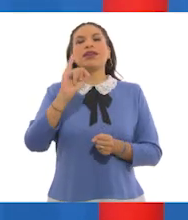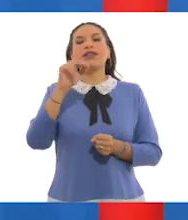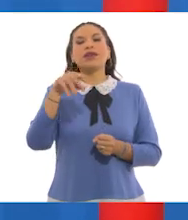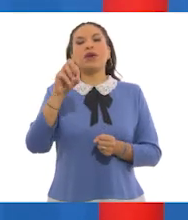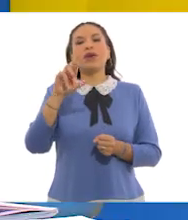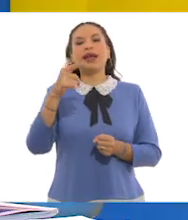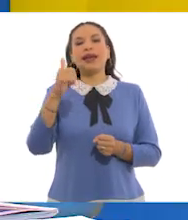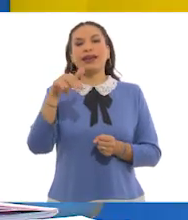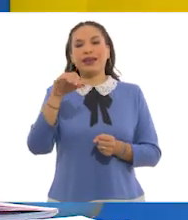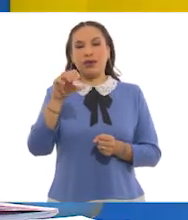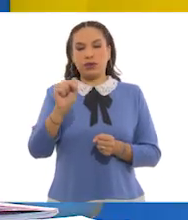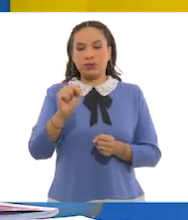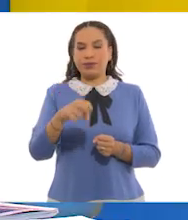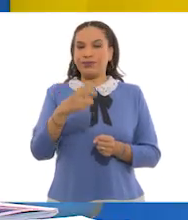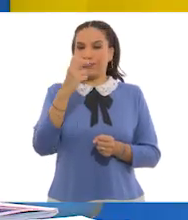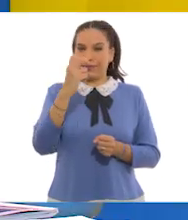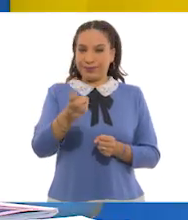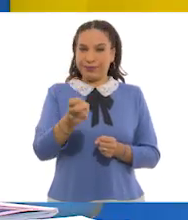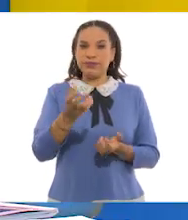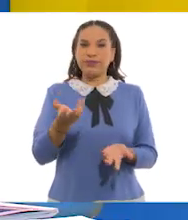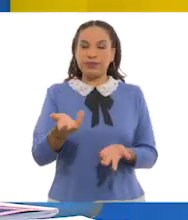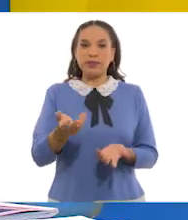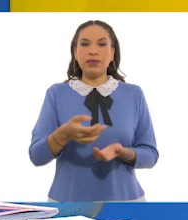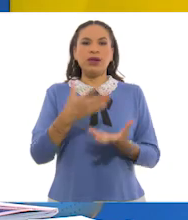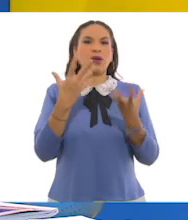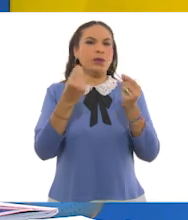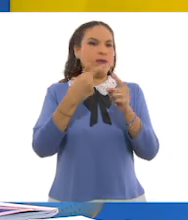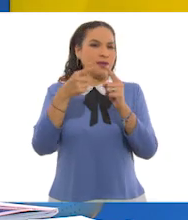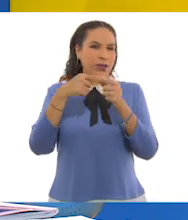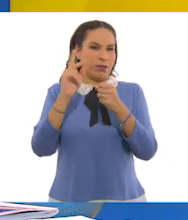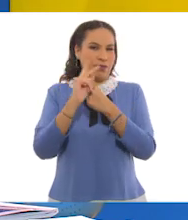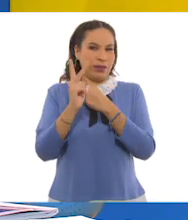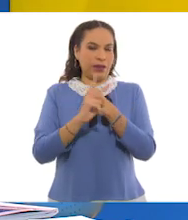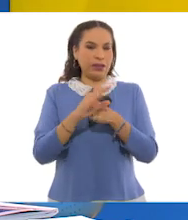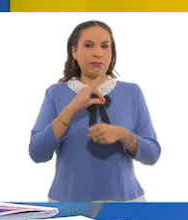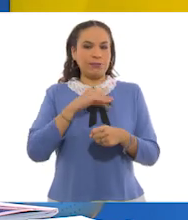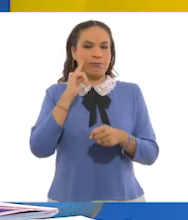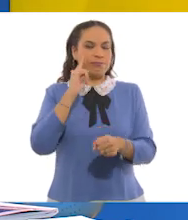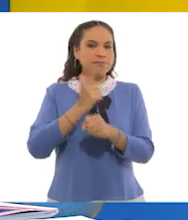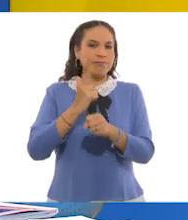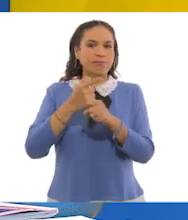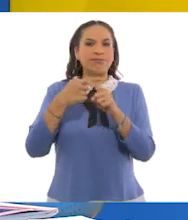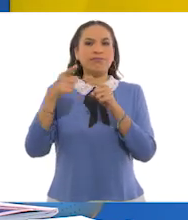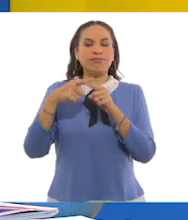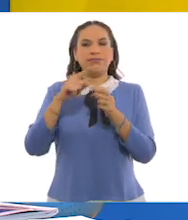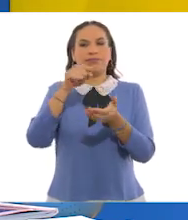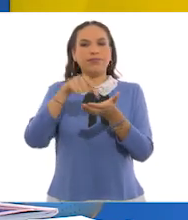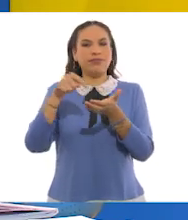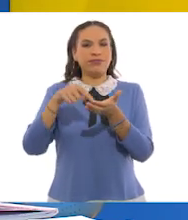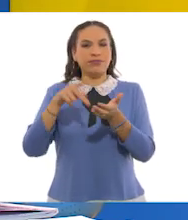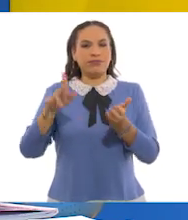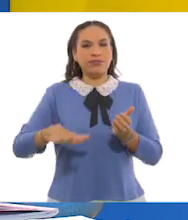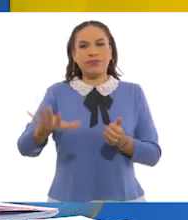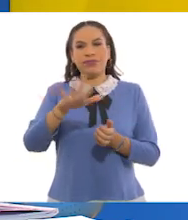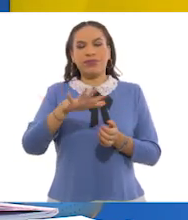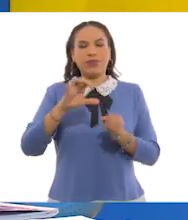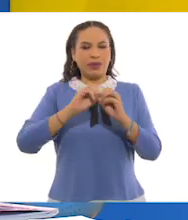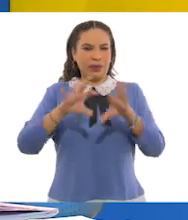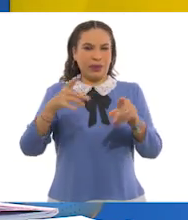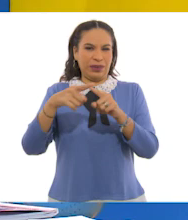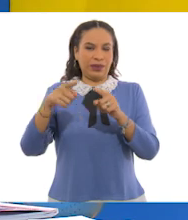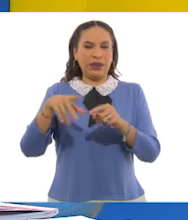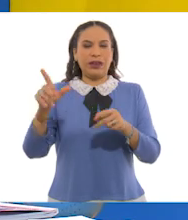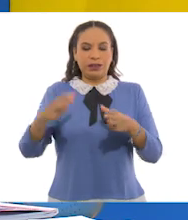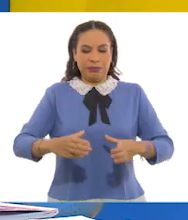inorgánicos. Exactamente. En muchas partes del país ya se pueden encontrar en distintos sitios públicos contenedores que